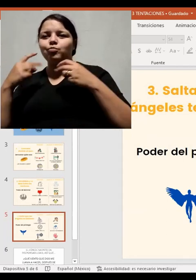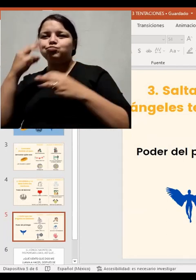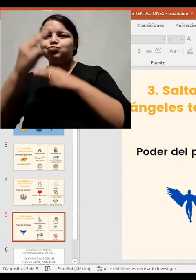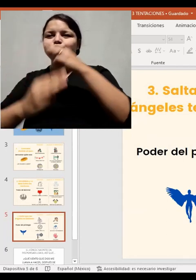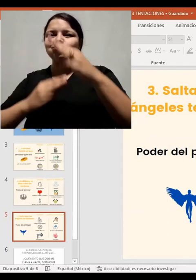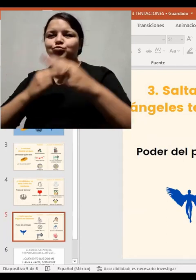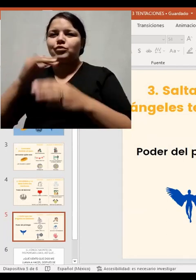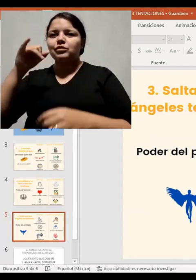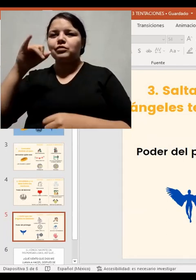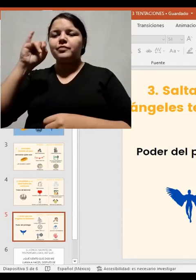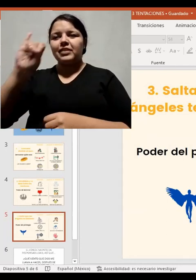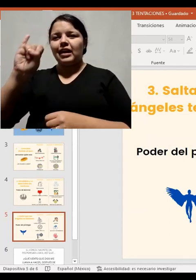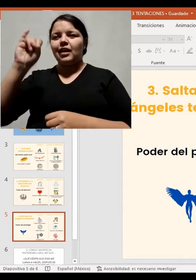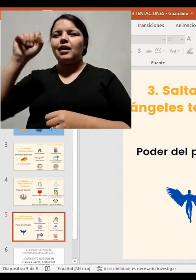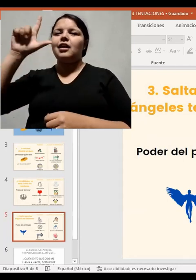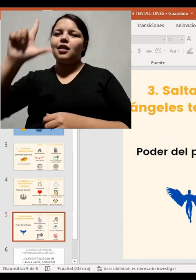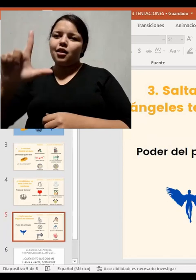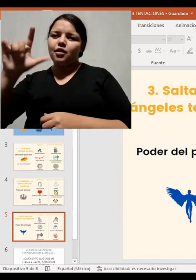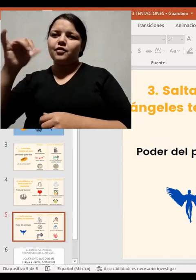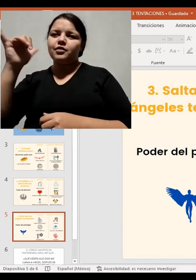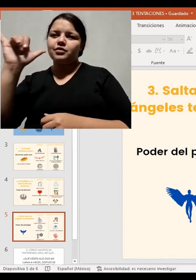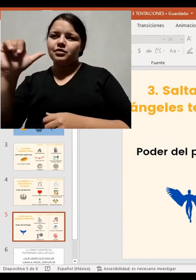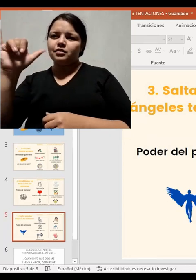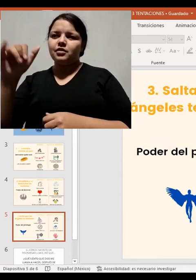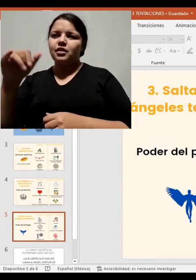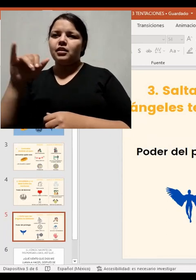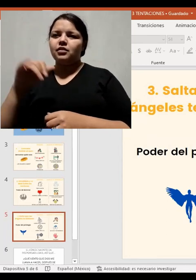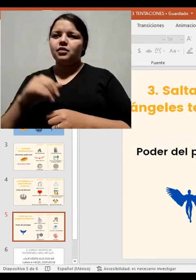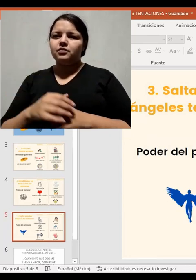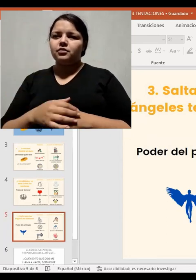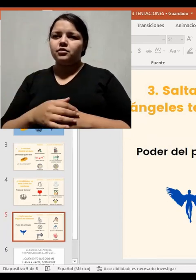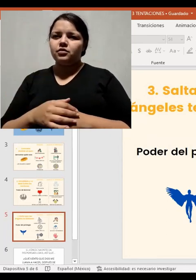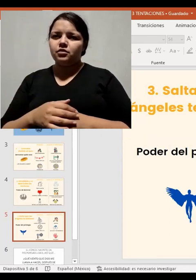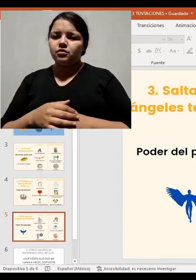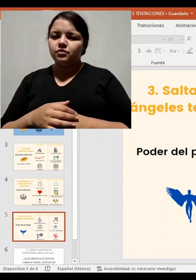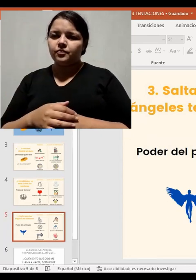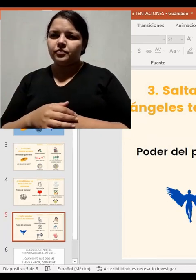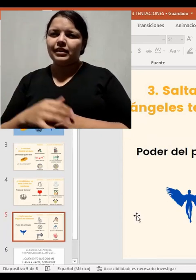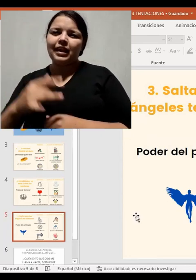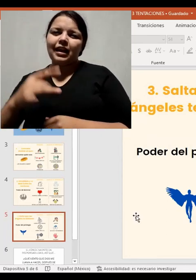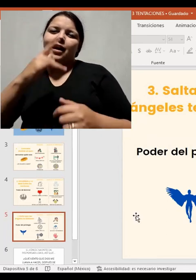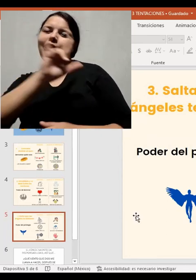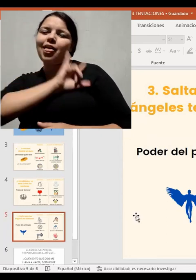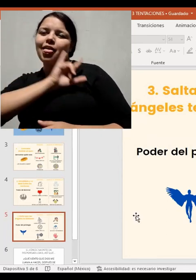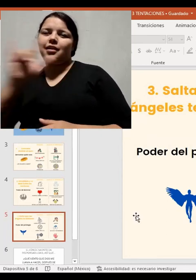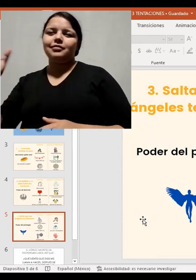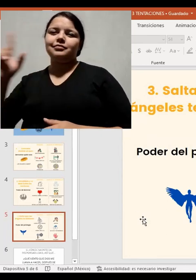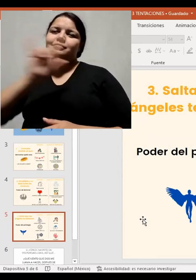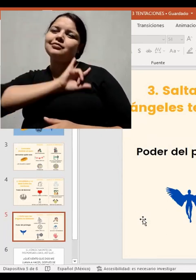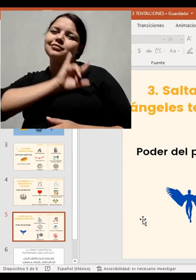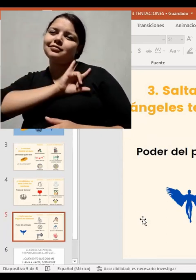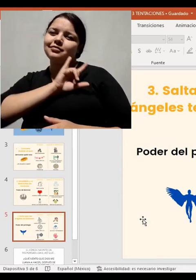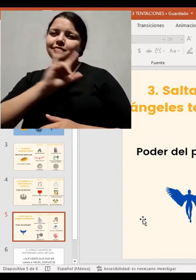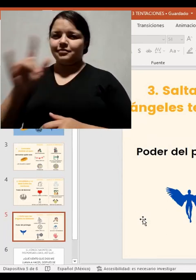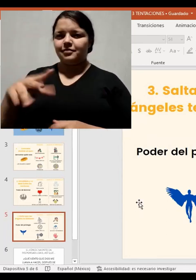esta es la L, esta es la Y, entonces, es como la seña.